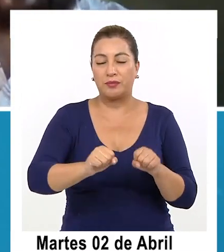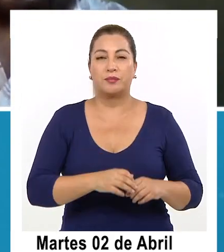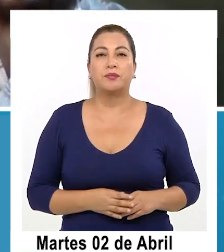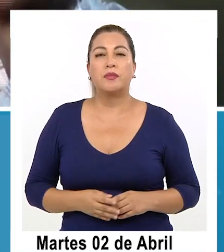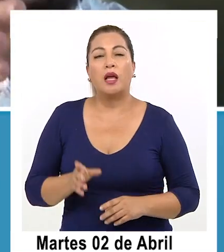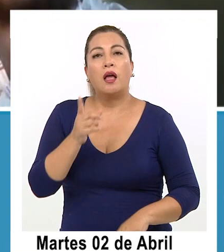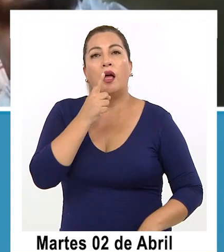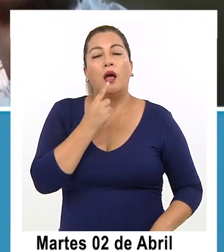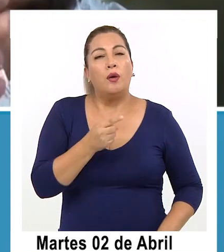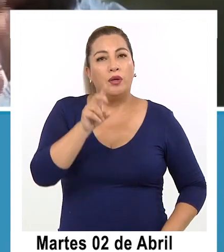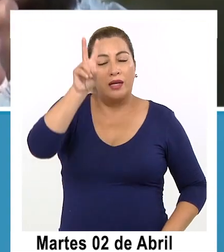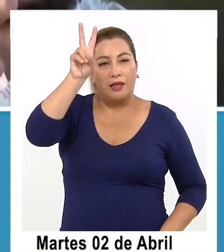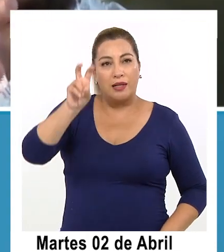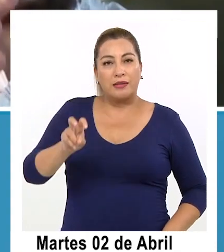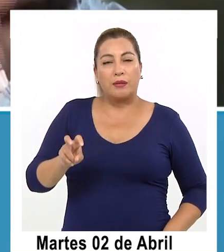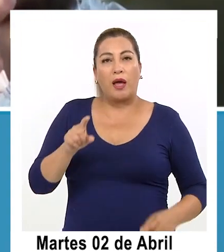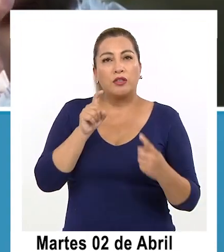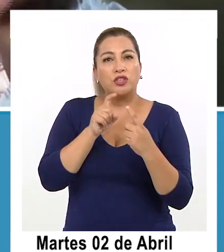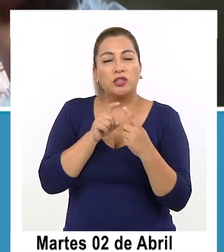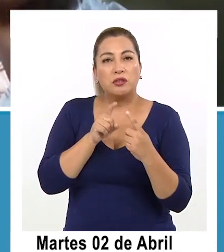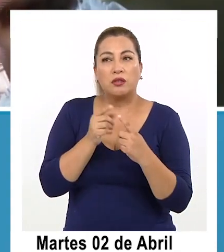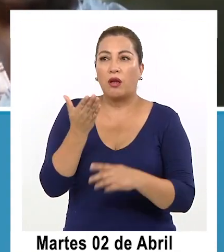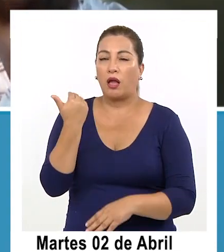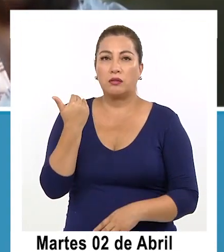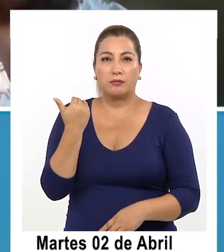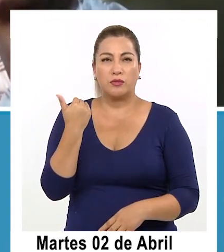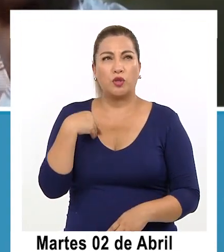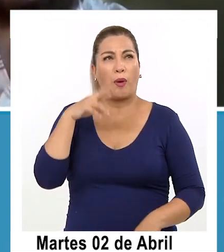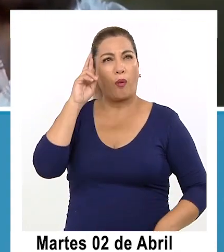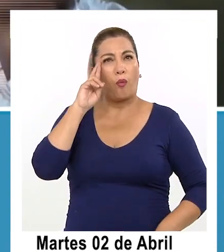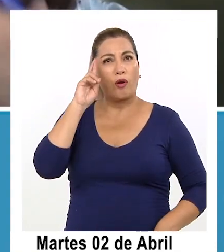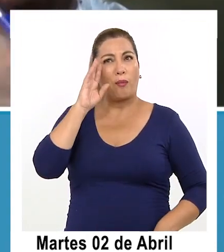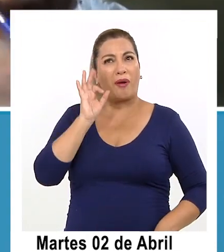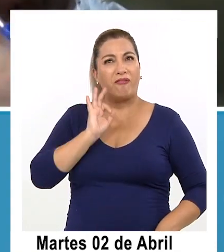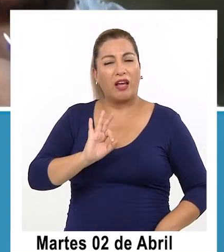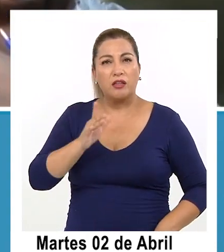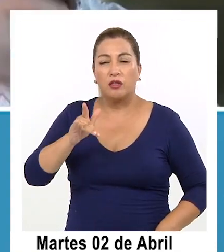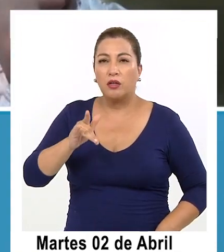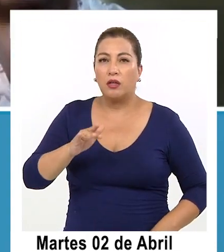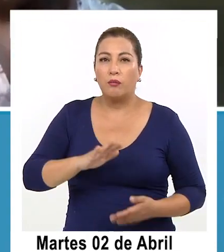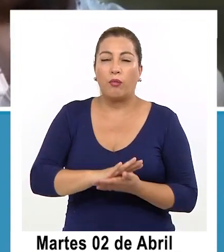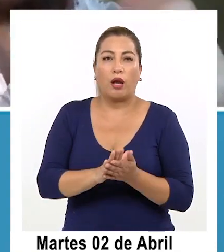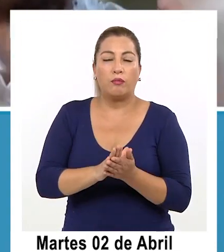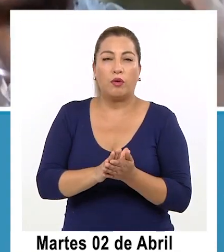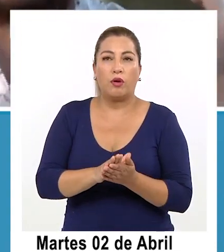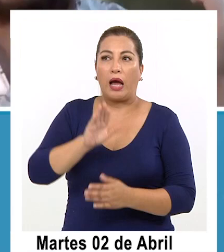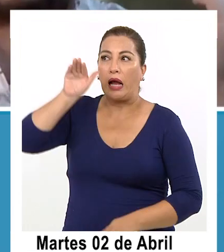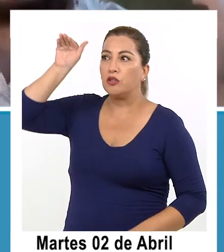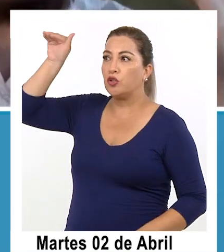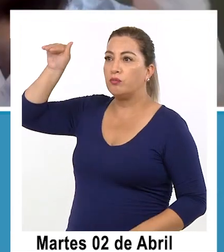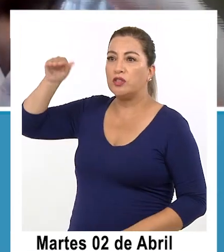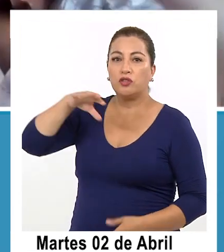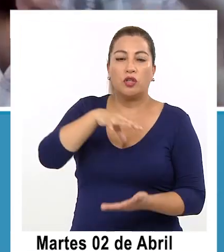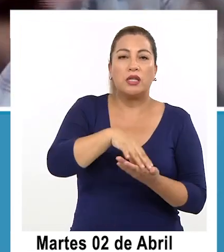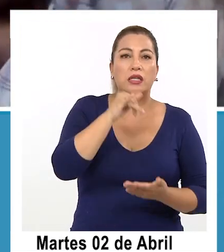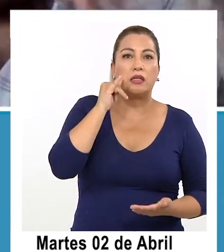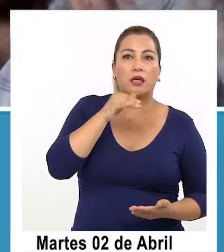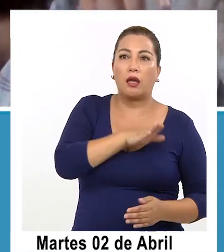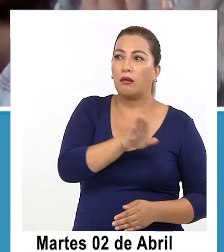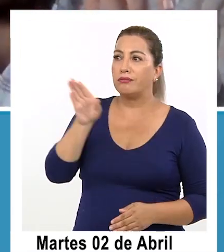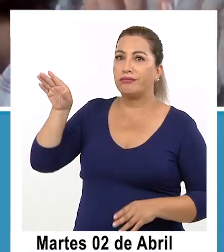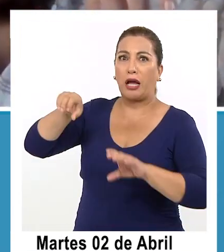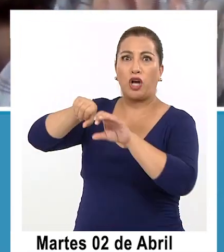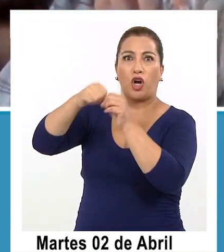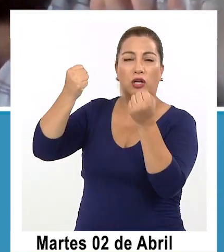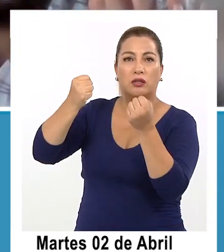claudia el tema de la conectividad en ese momento recuerdo perfecto que se cortan las vías entre altospicio y quique y las dos ciudades